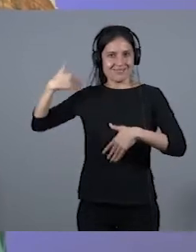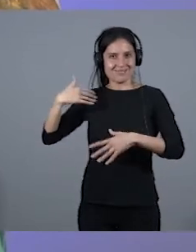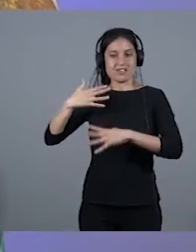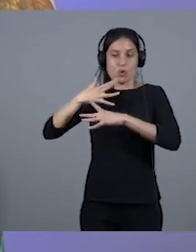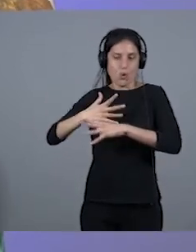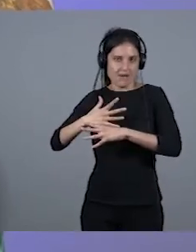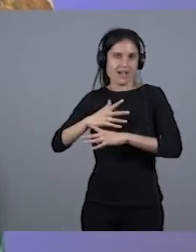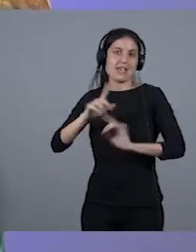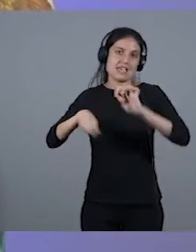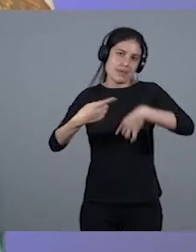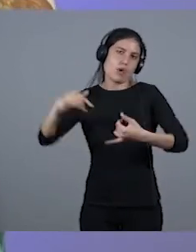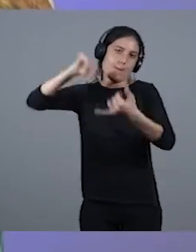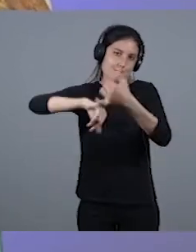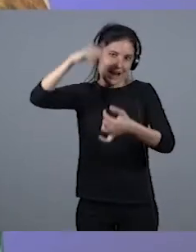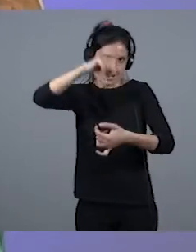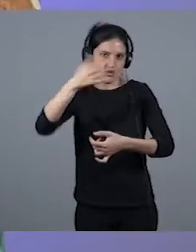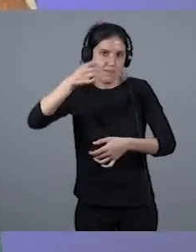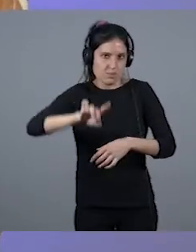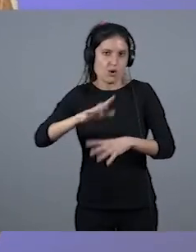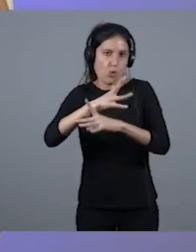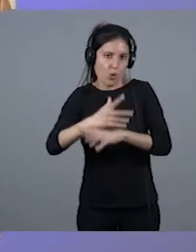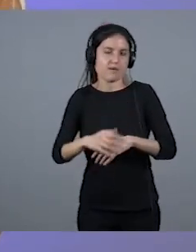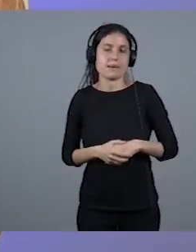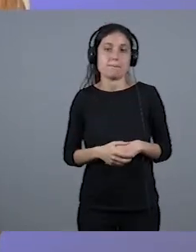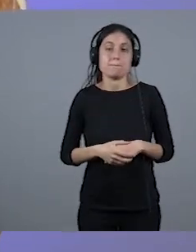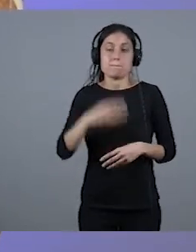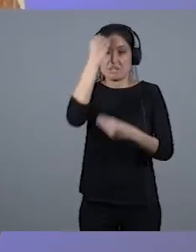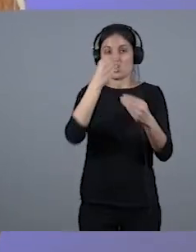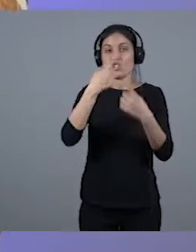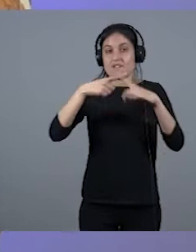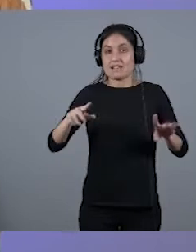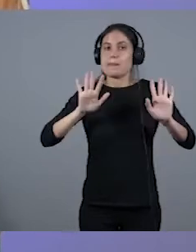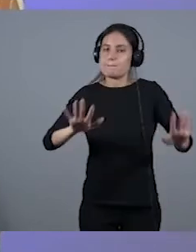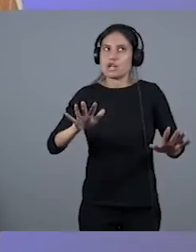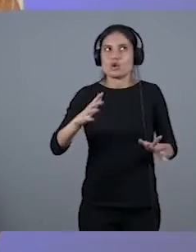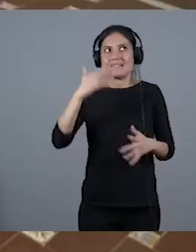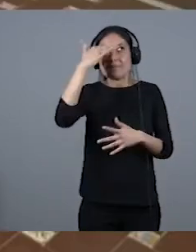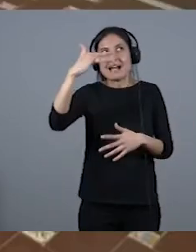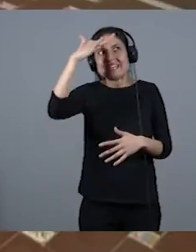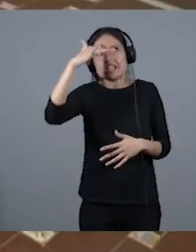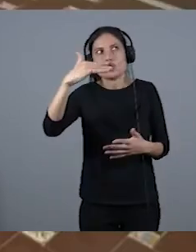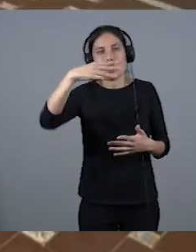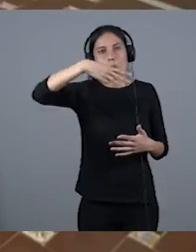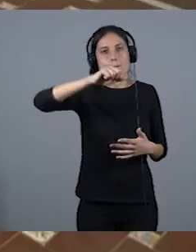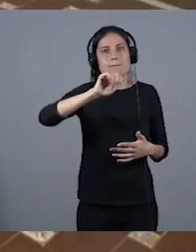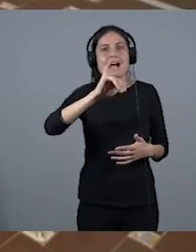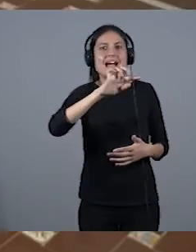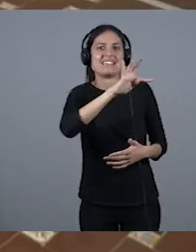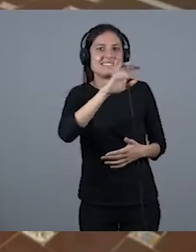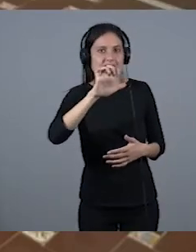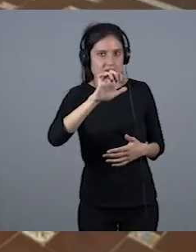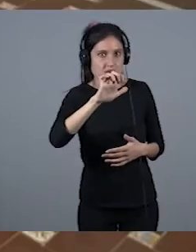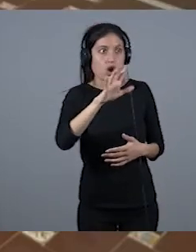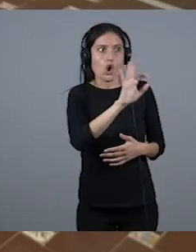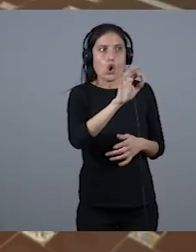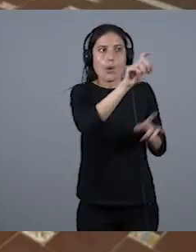o mujer de, pues quieras que no es distinto, pero yo sí me imagino, vea, lo mal que lo tuvieron que pasar Maite Castro, y todas las